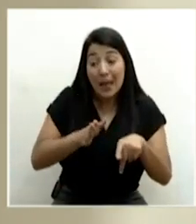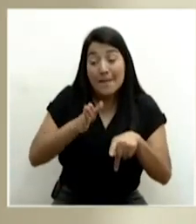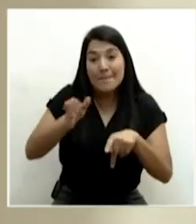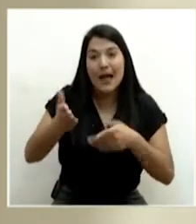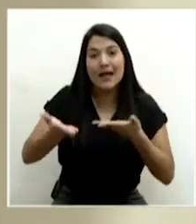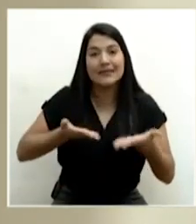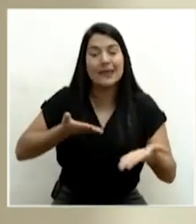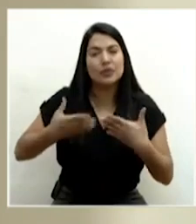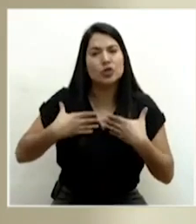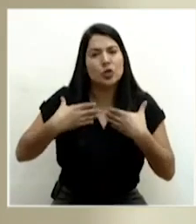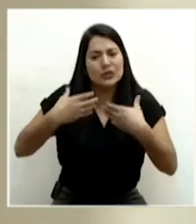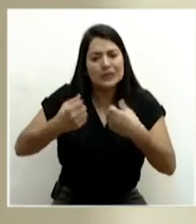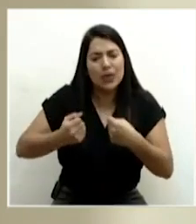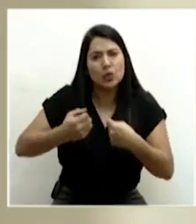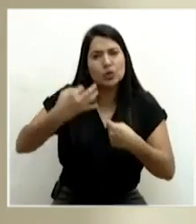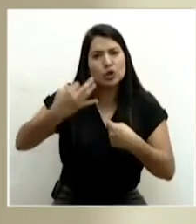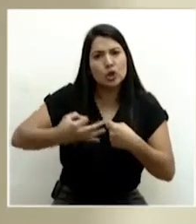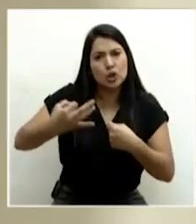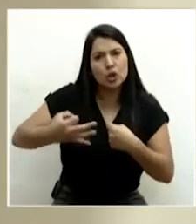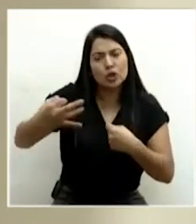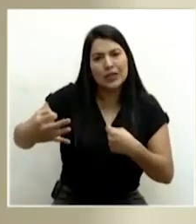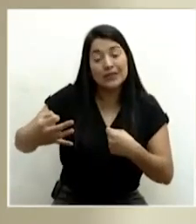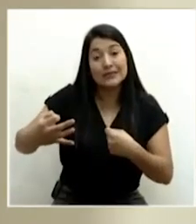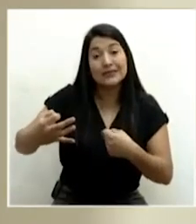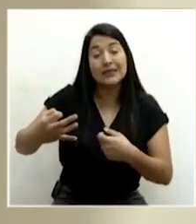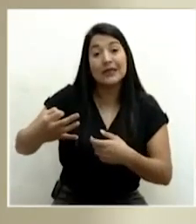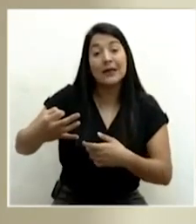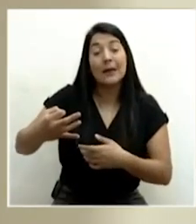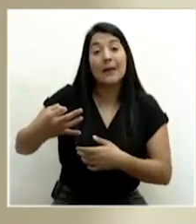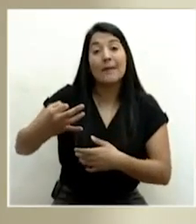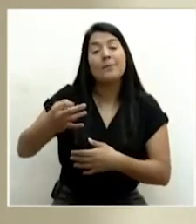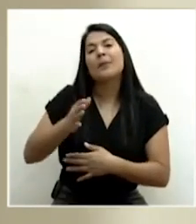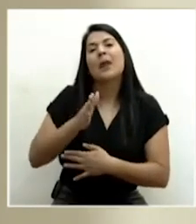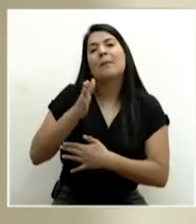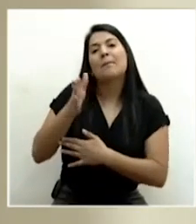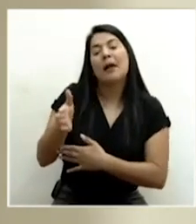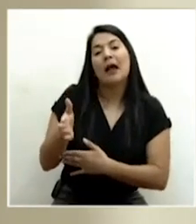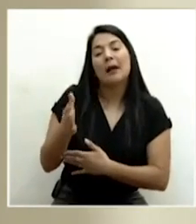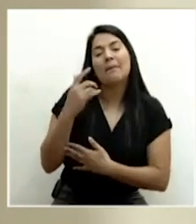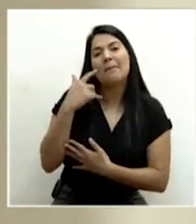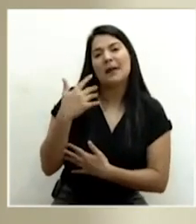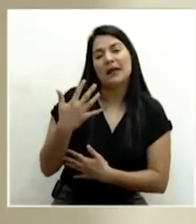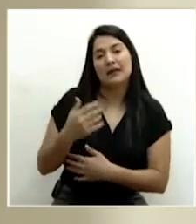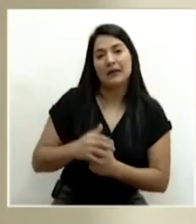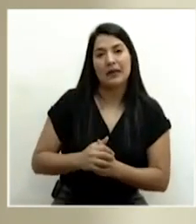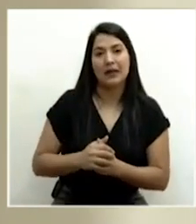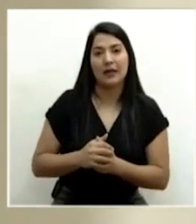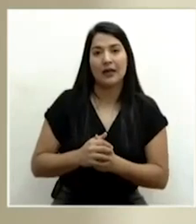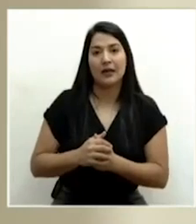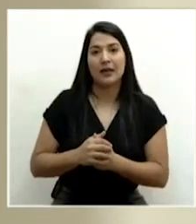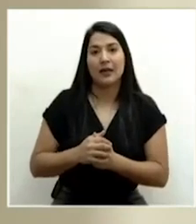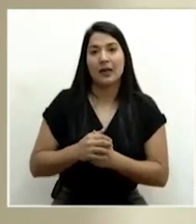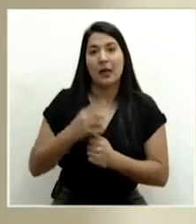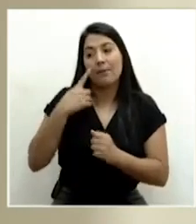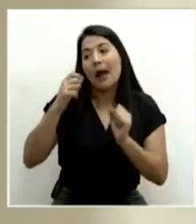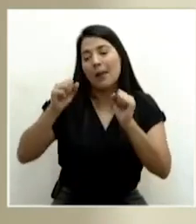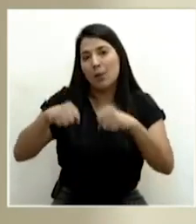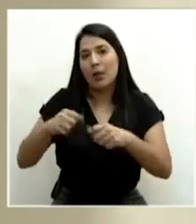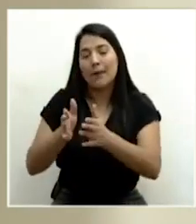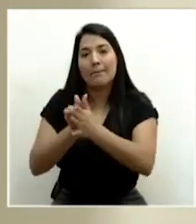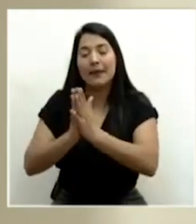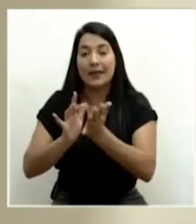están llegando para, digamos, para rellenar sus, o actualizar sus recetas.